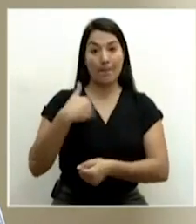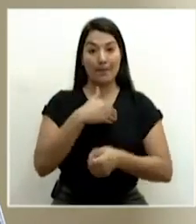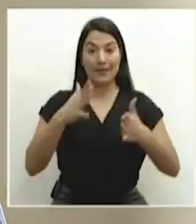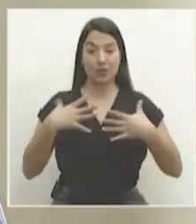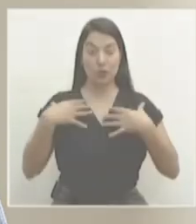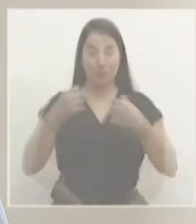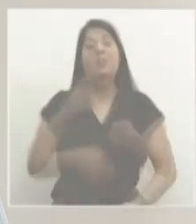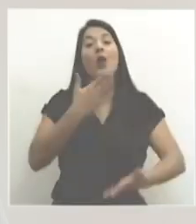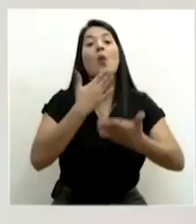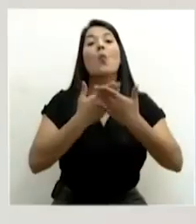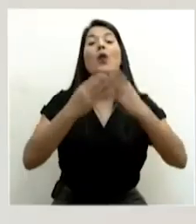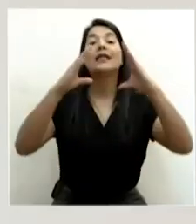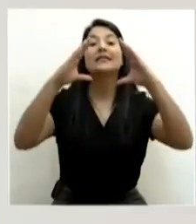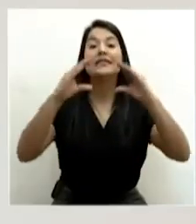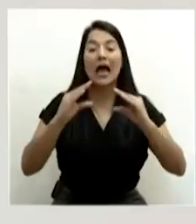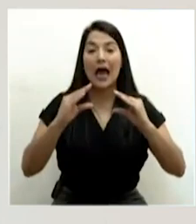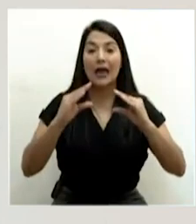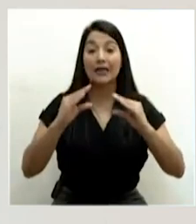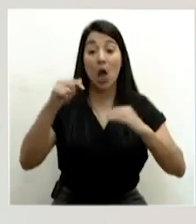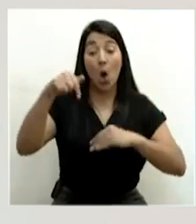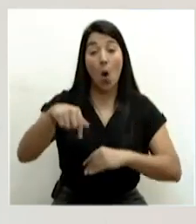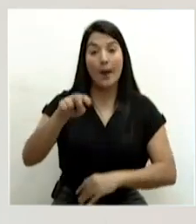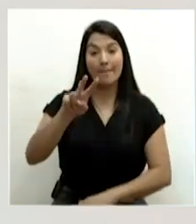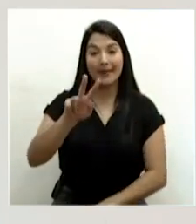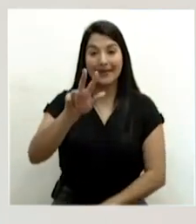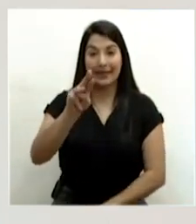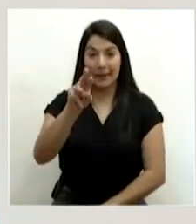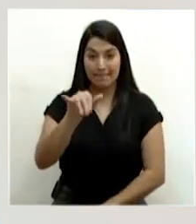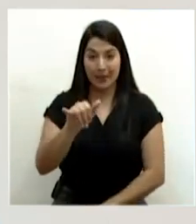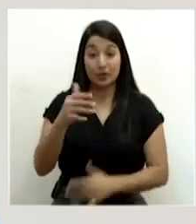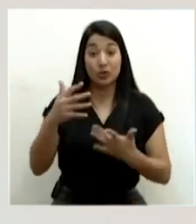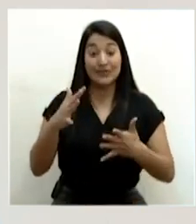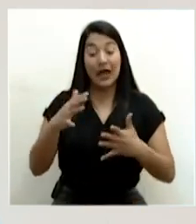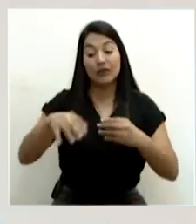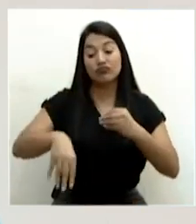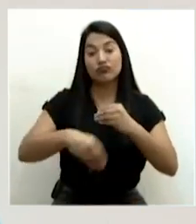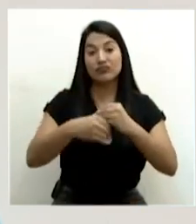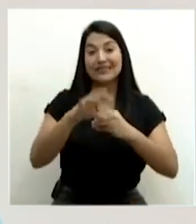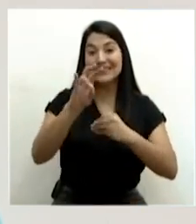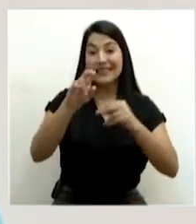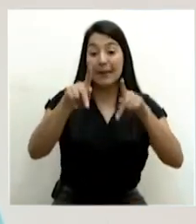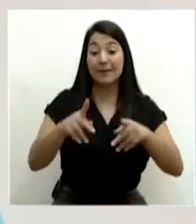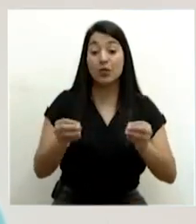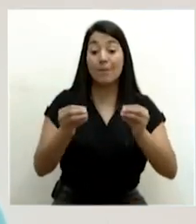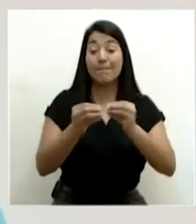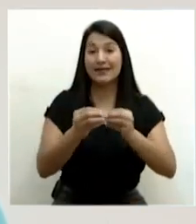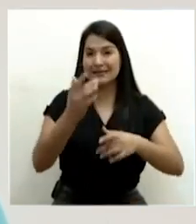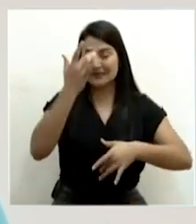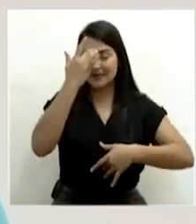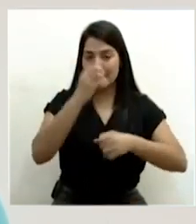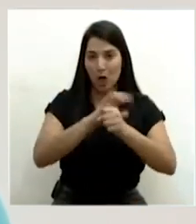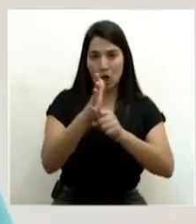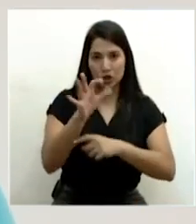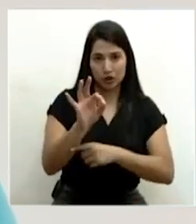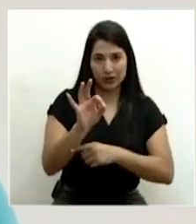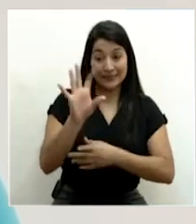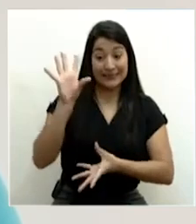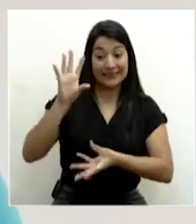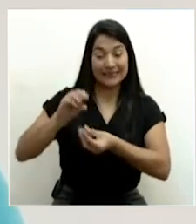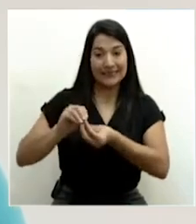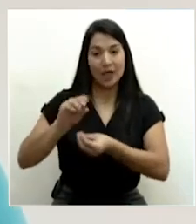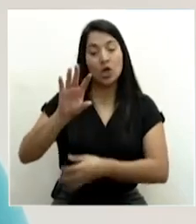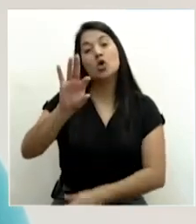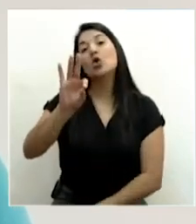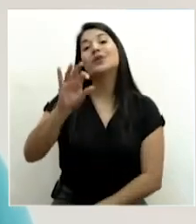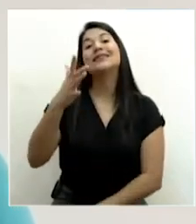balance. Buenas tardes, al ser 23 de mayo se registran 7 casos nuevos de COVID-19 para un total